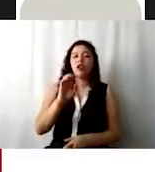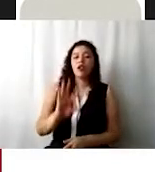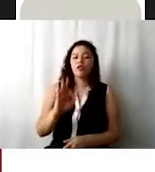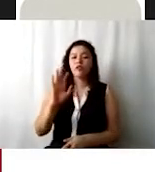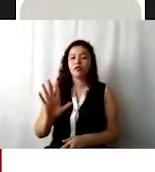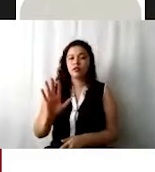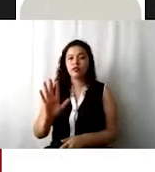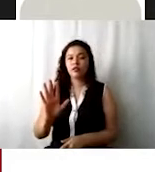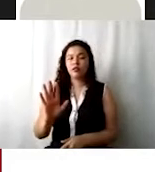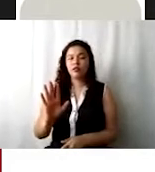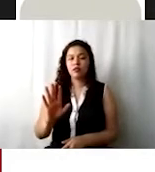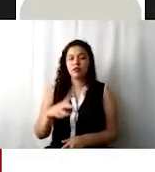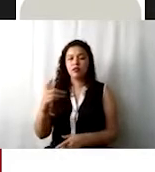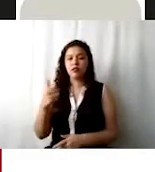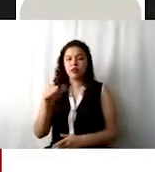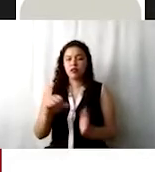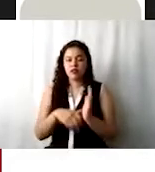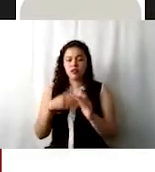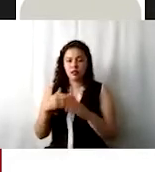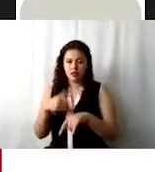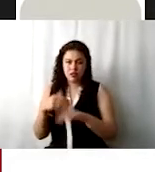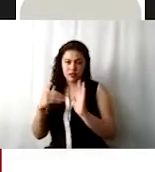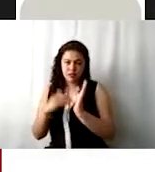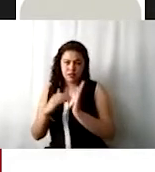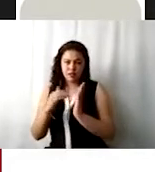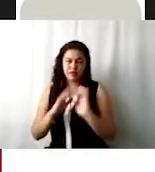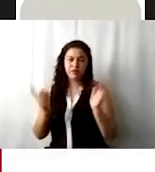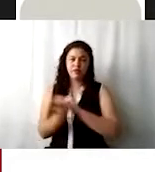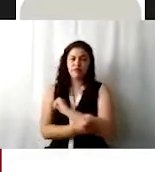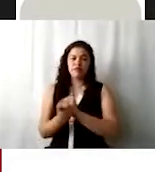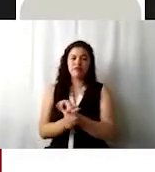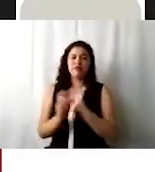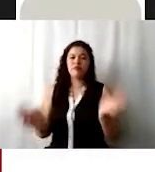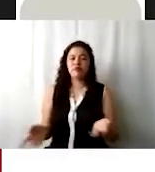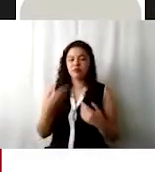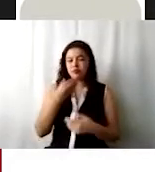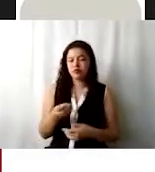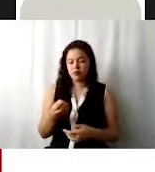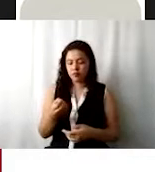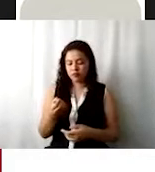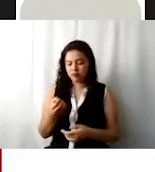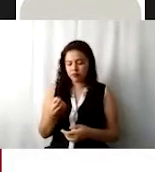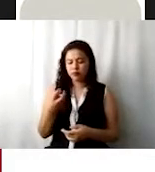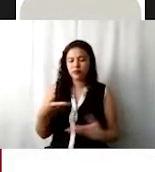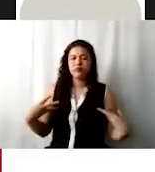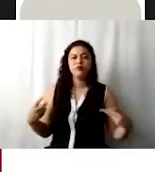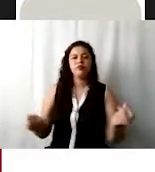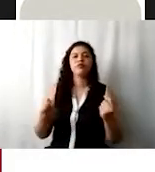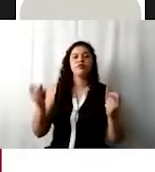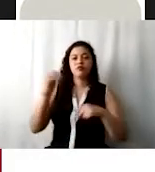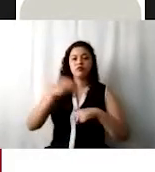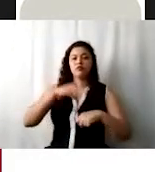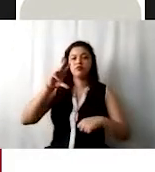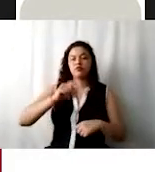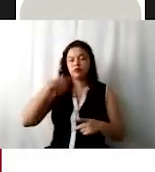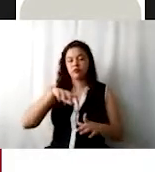Las cuotas del 6 al millar se calculan de manera automática, por lo que no es necesario que incluyan ese gasto. Si al finalizar el